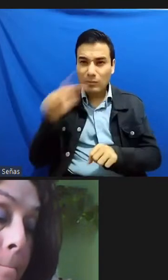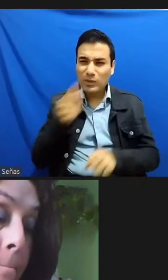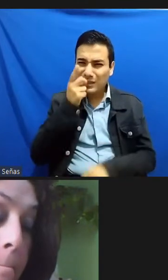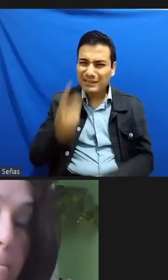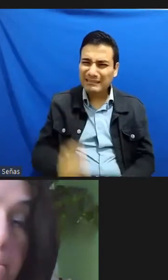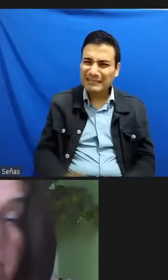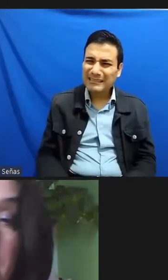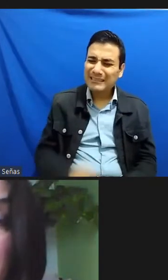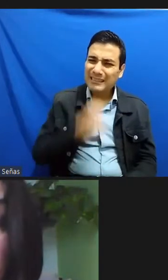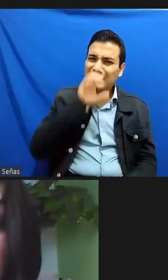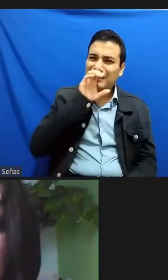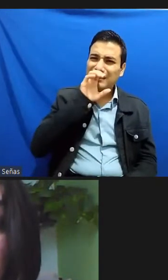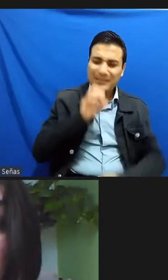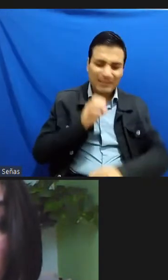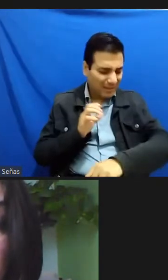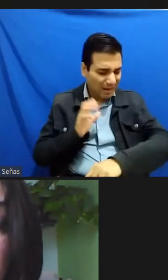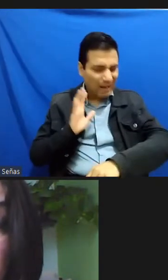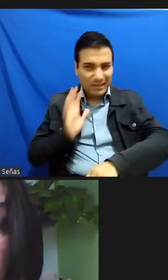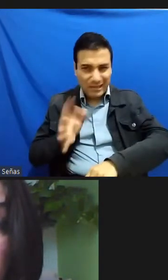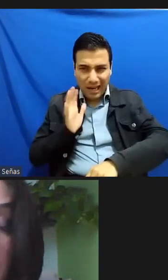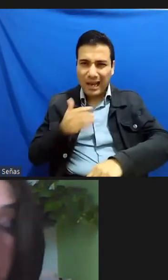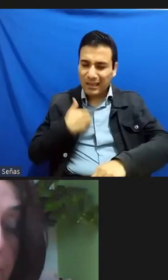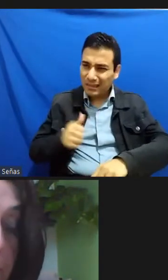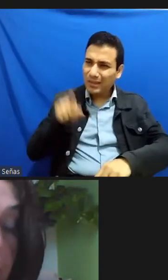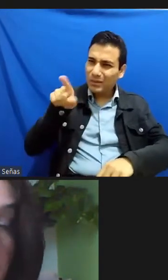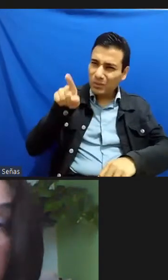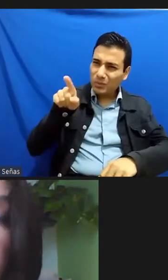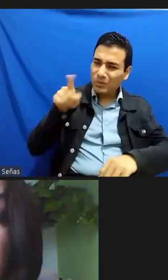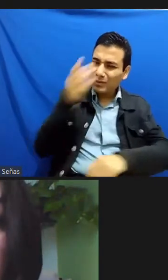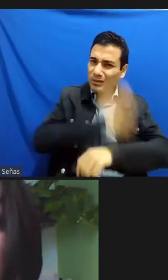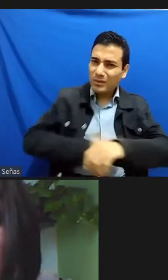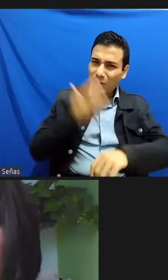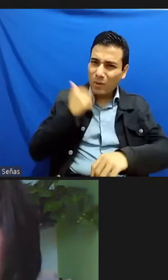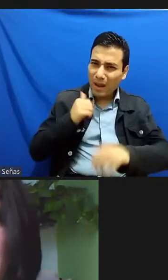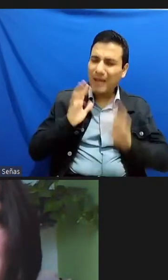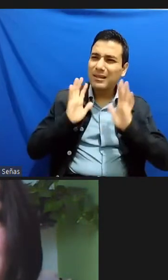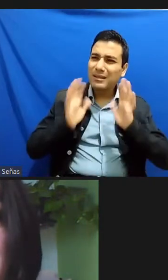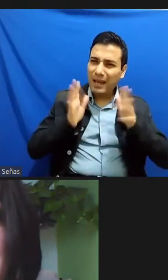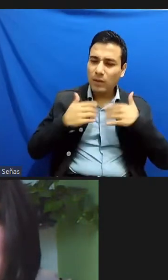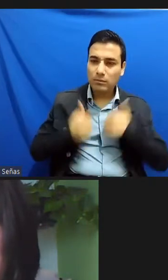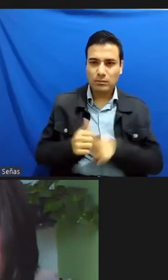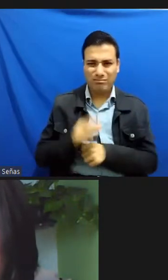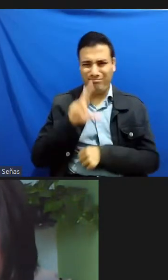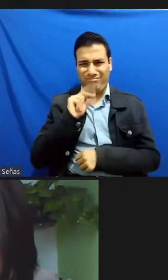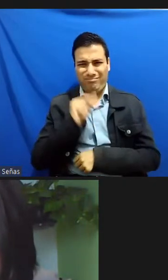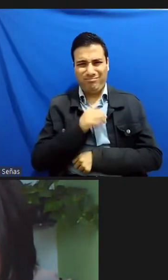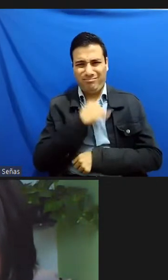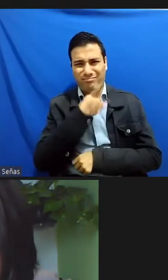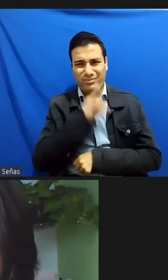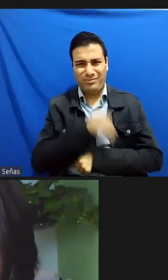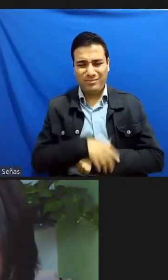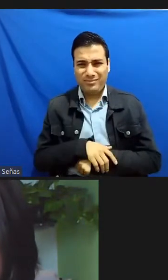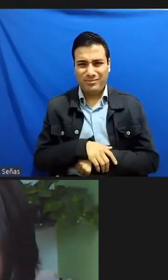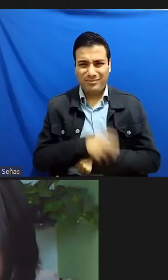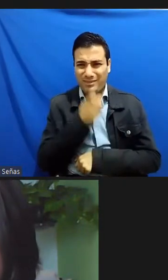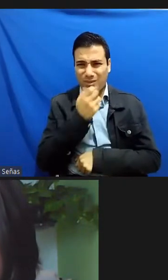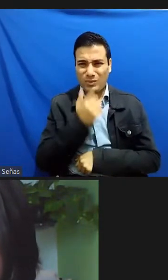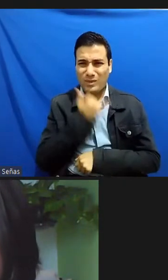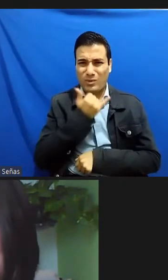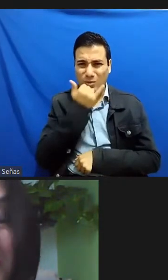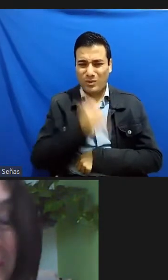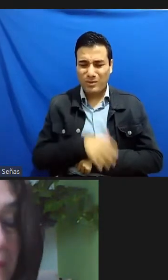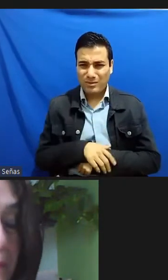ahora entiendo los problemas por lo que pasas etcétera y es todo lo contrario yo fue un error que cometió que